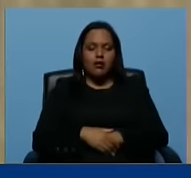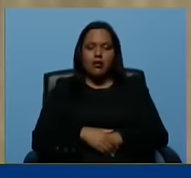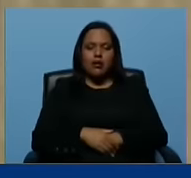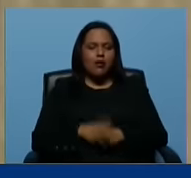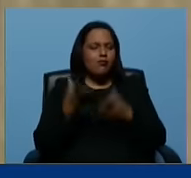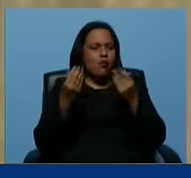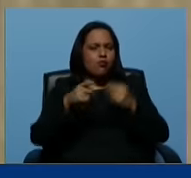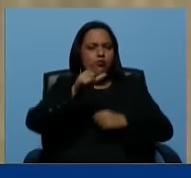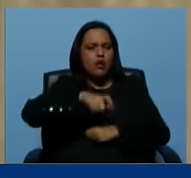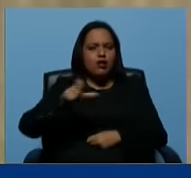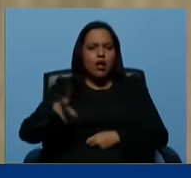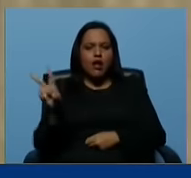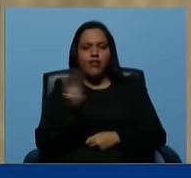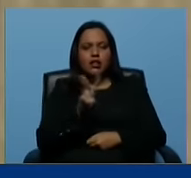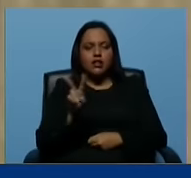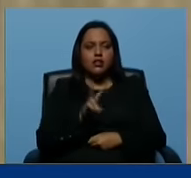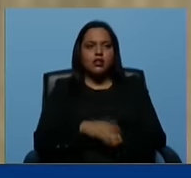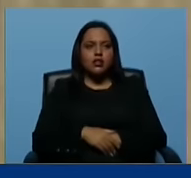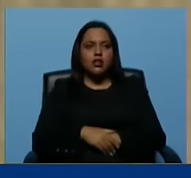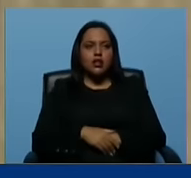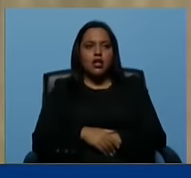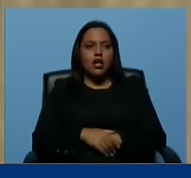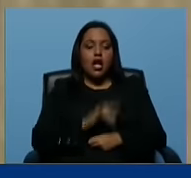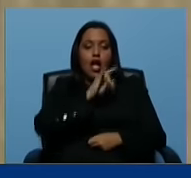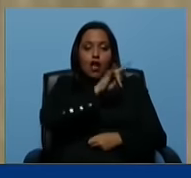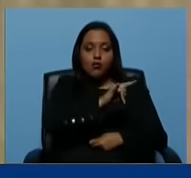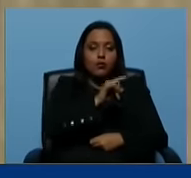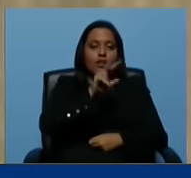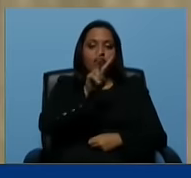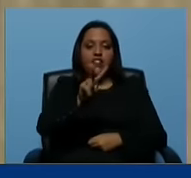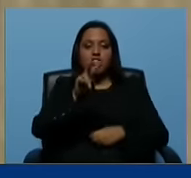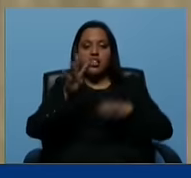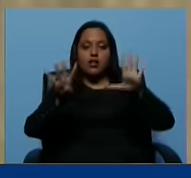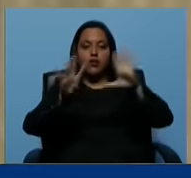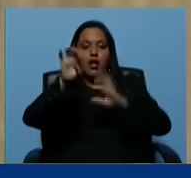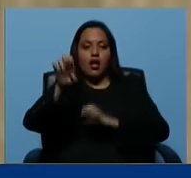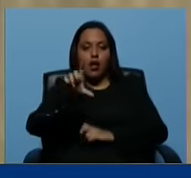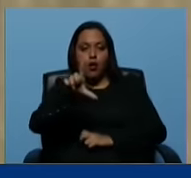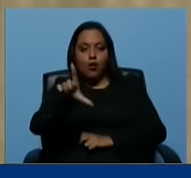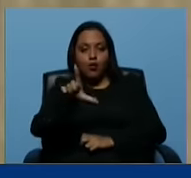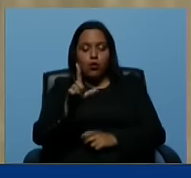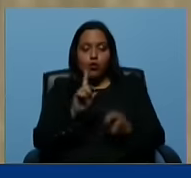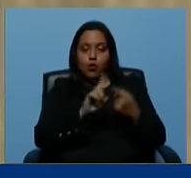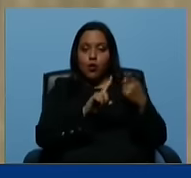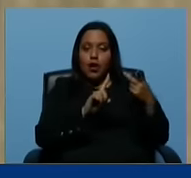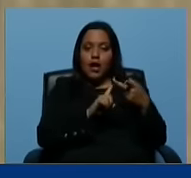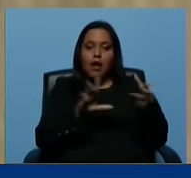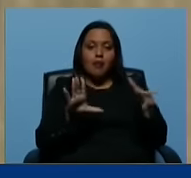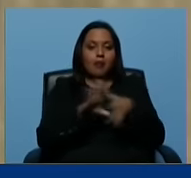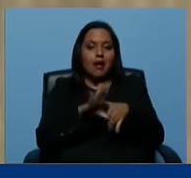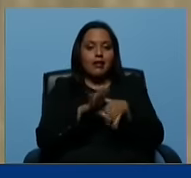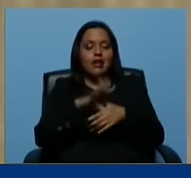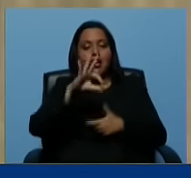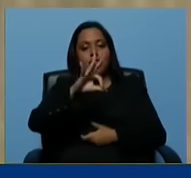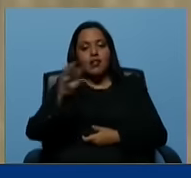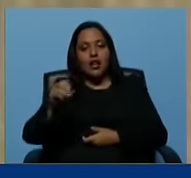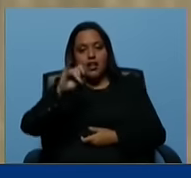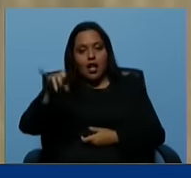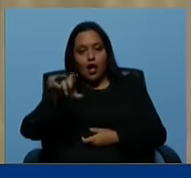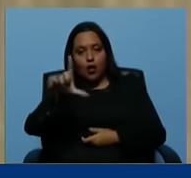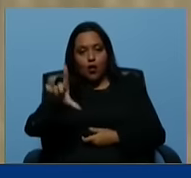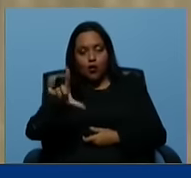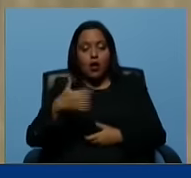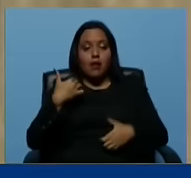en Venezuela el lunes 29 de julio, el martes 30 de julio, el miércoles